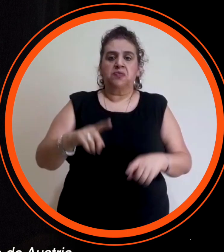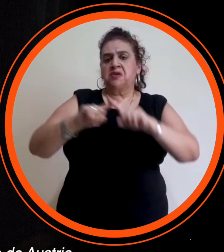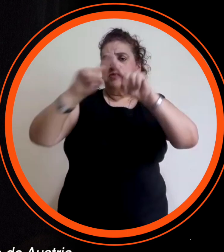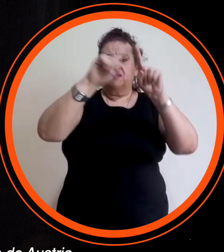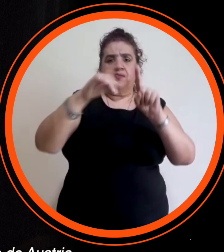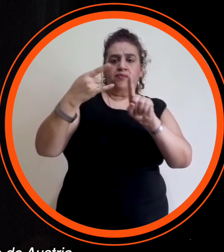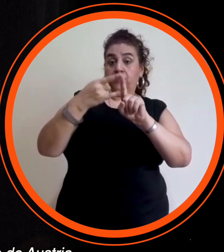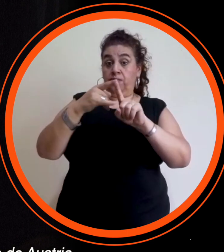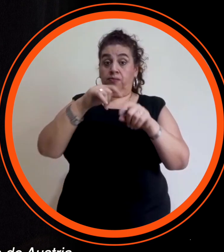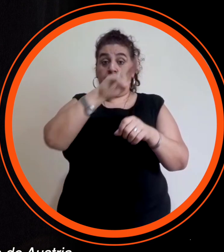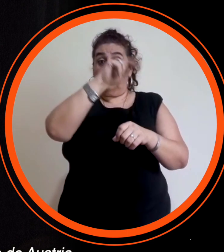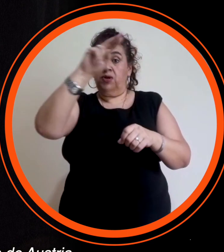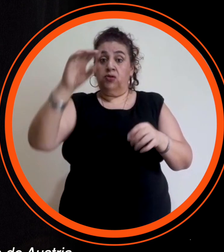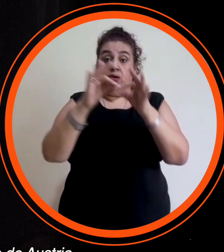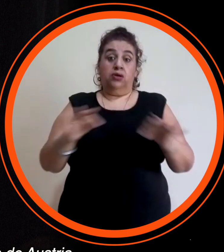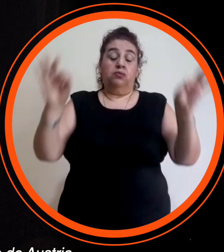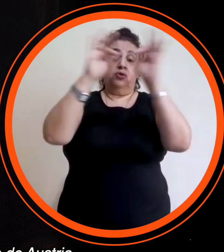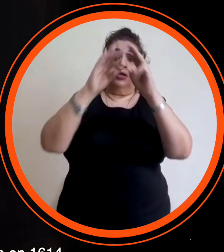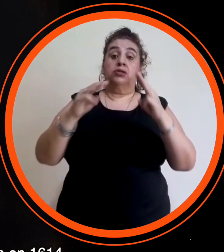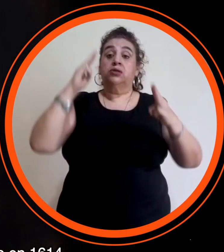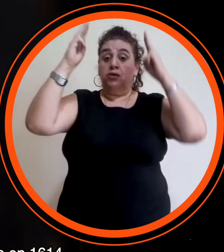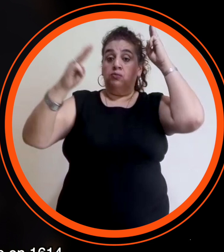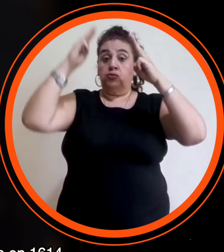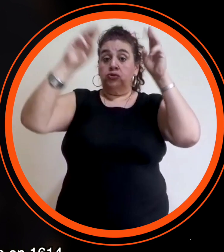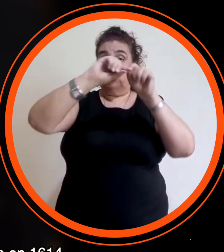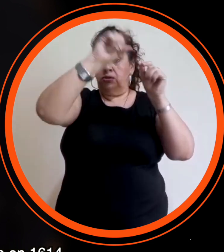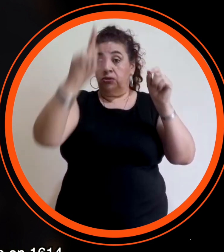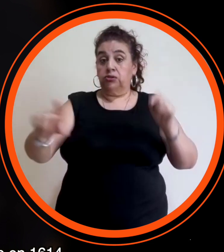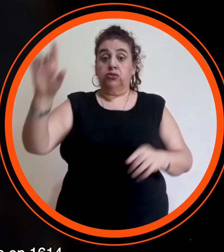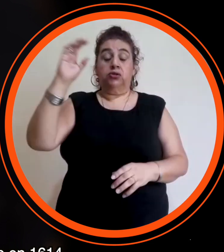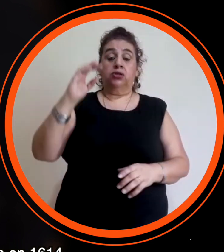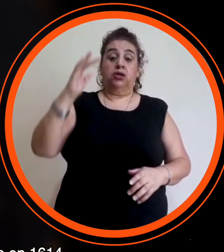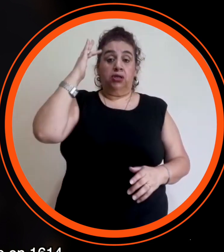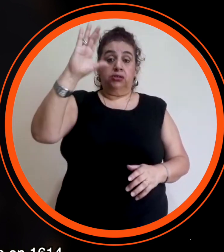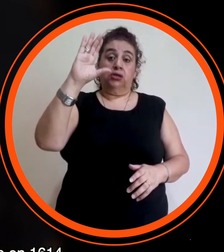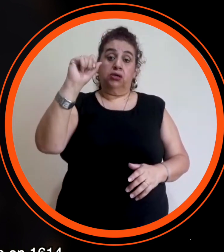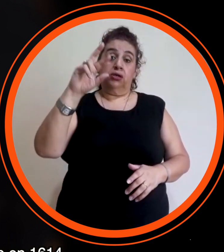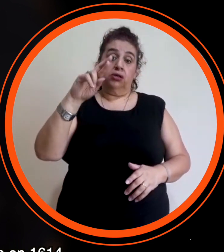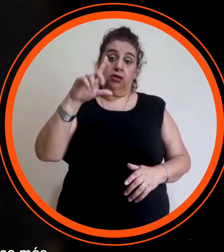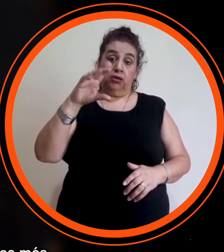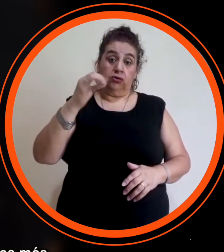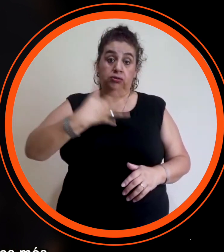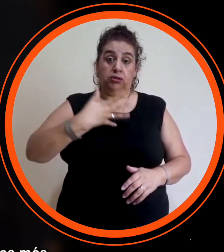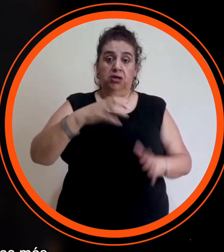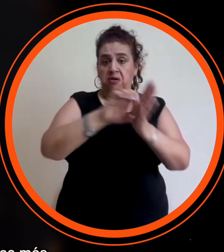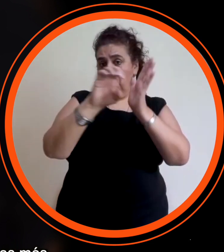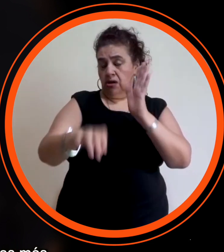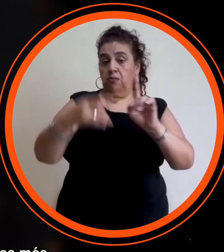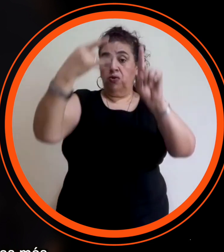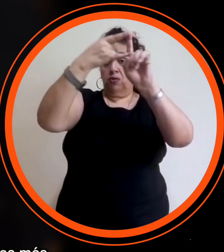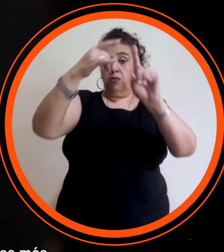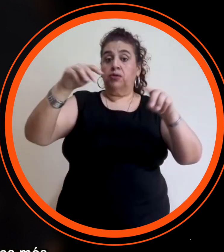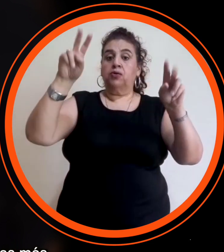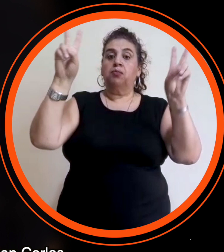El retrato de Mariana de Austria con tocas de viuda, realizado por Carreño en 1614, es una de las piezas más